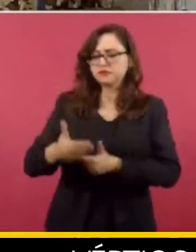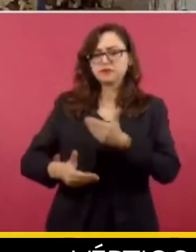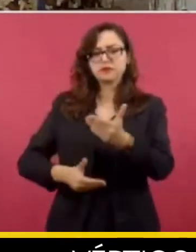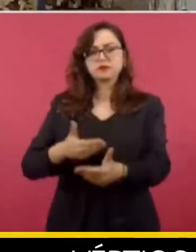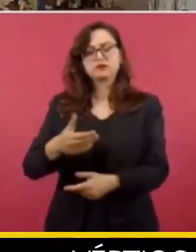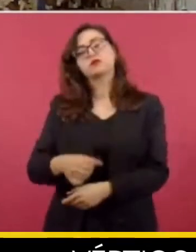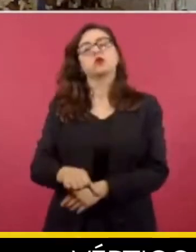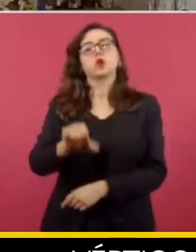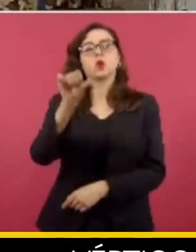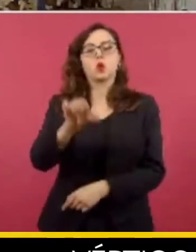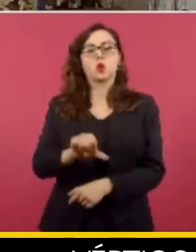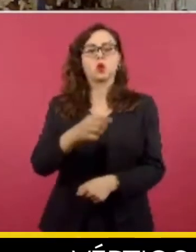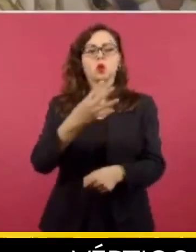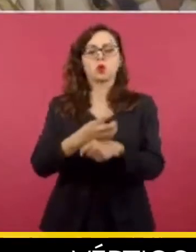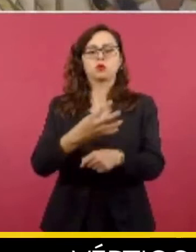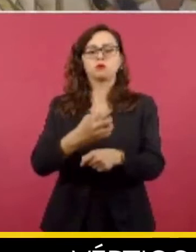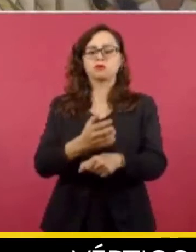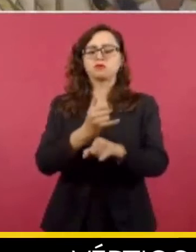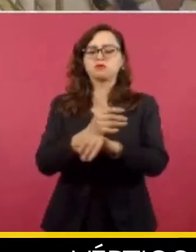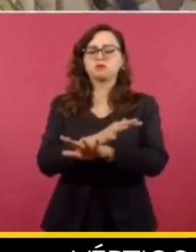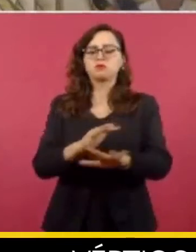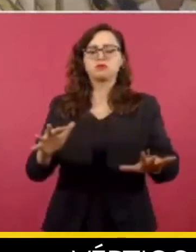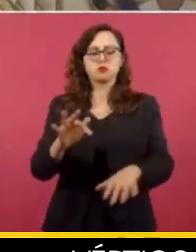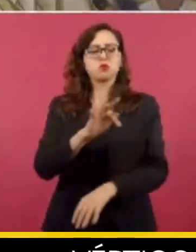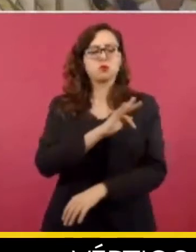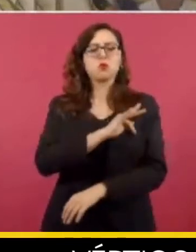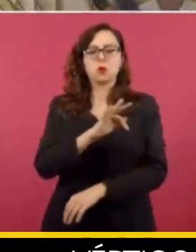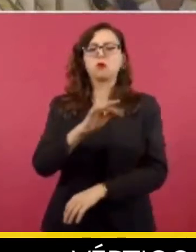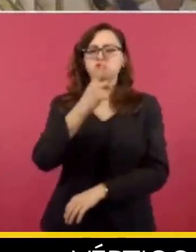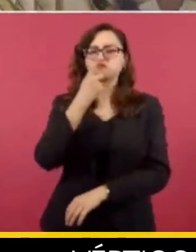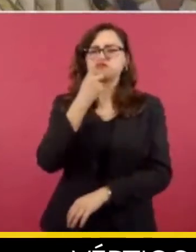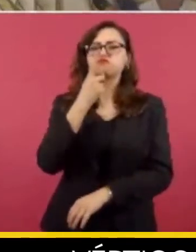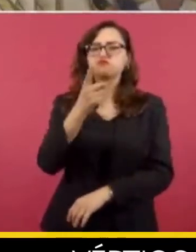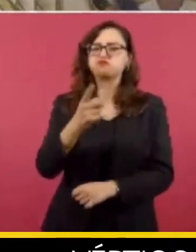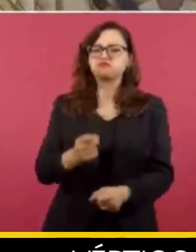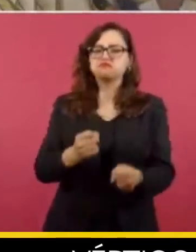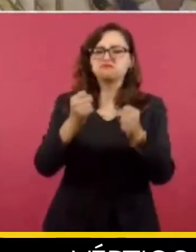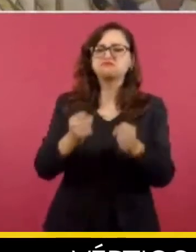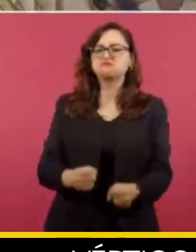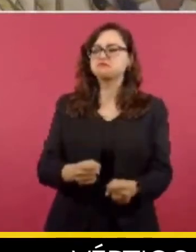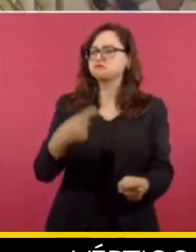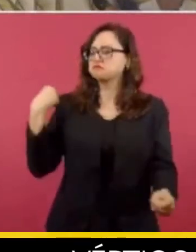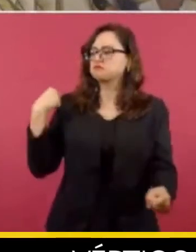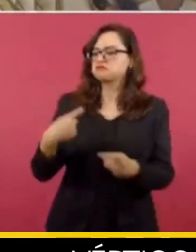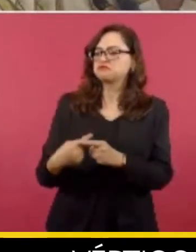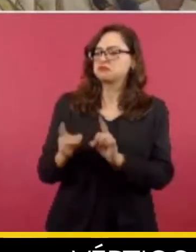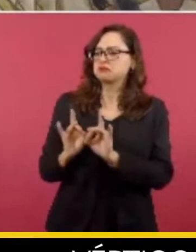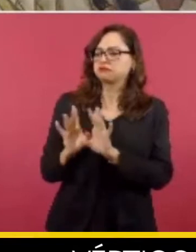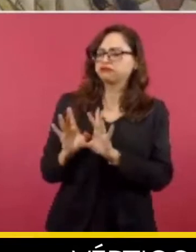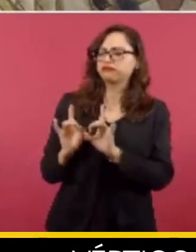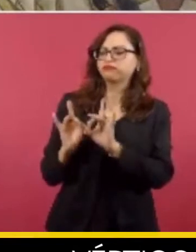informe, puedo sostener que a pesar de las adversidades, estamos saliendo